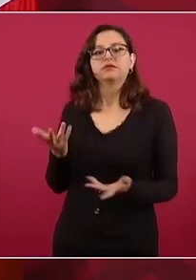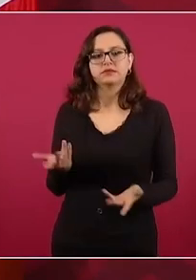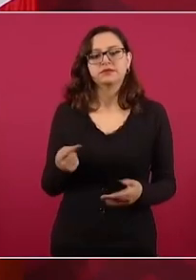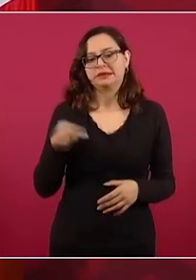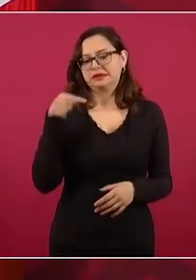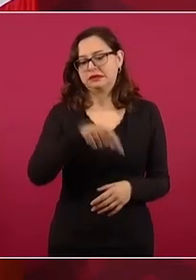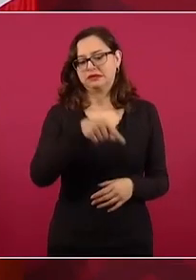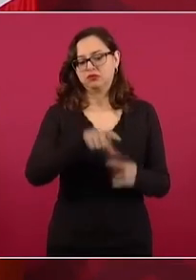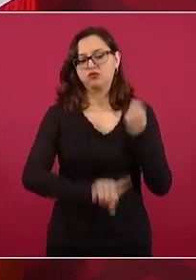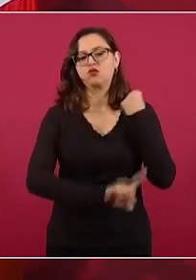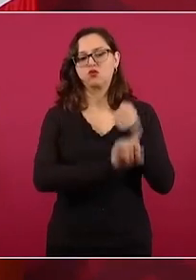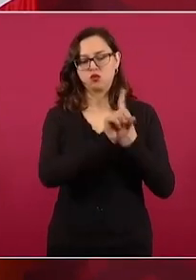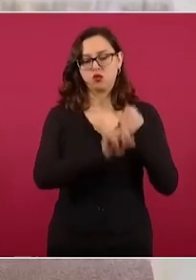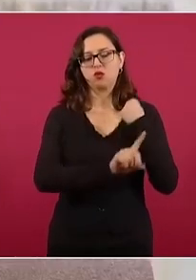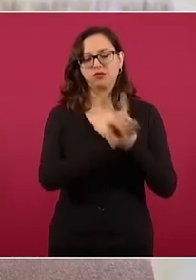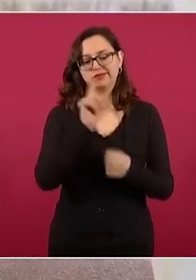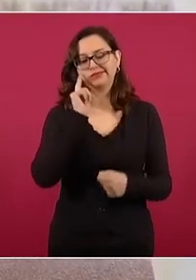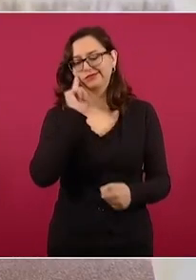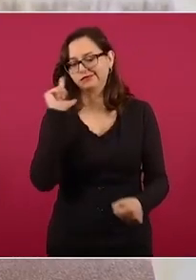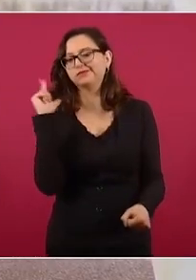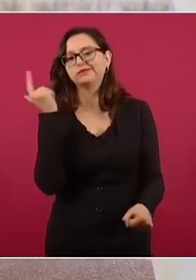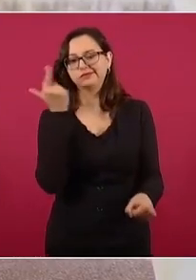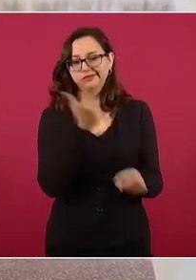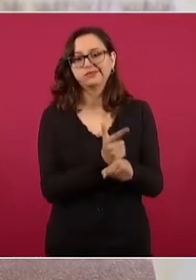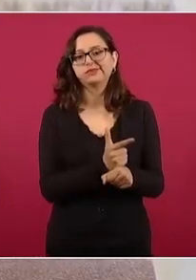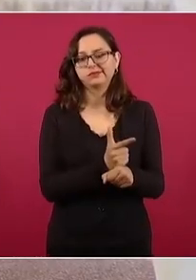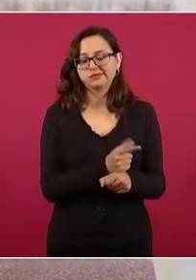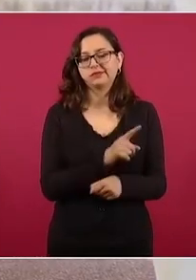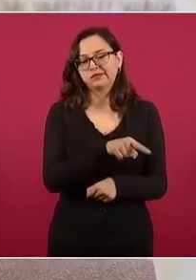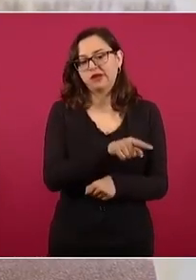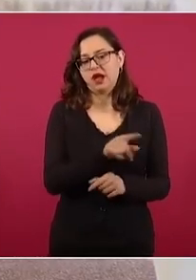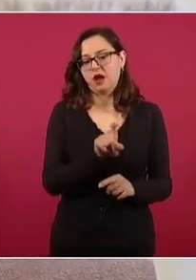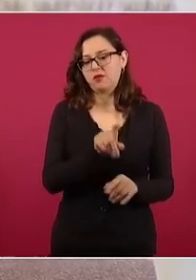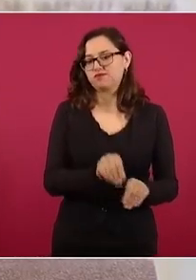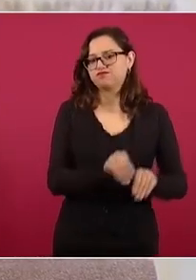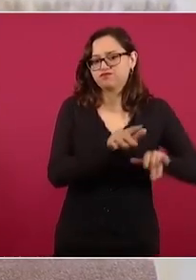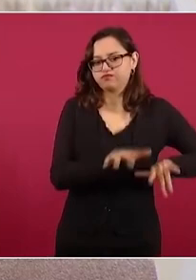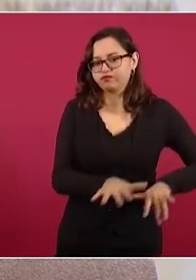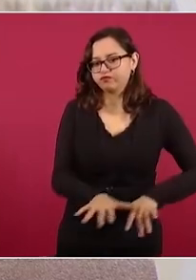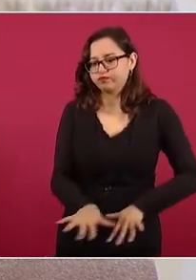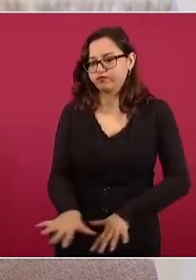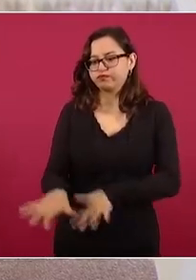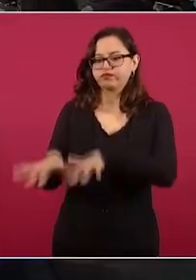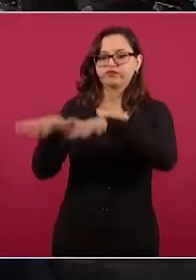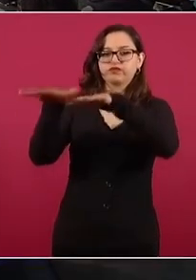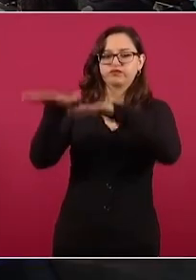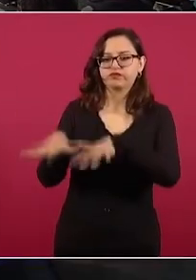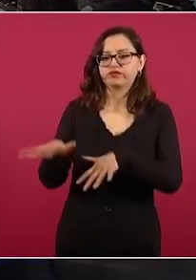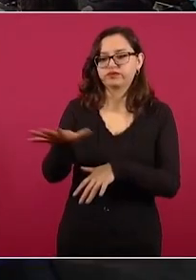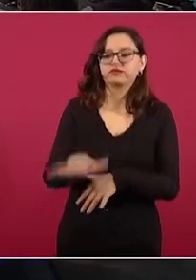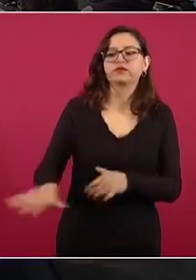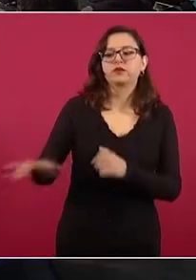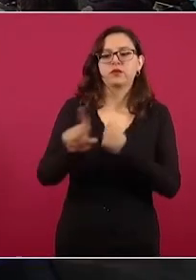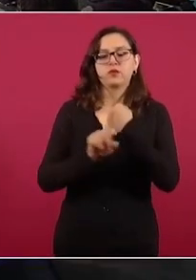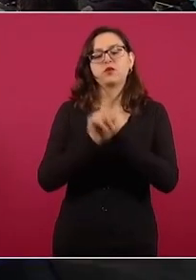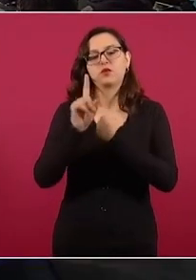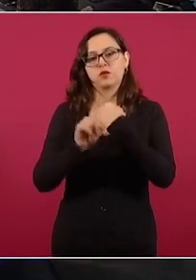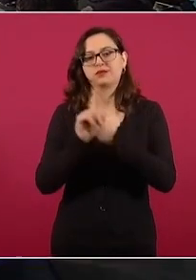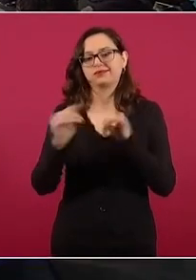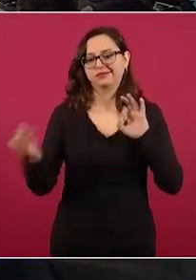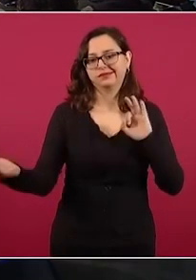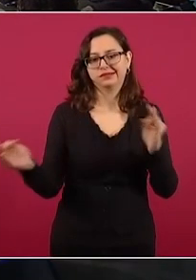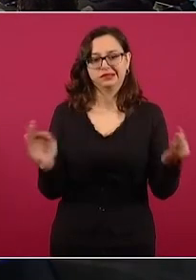según todo indica, produjo la inundación en la mina vecina